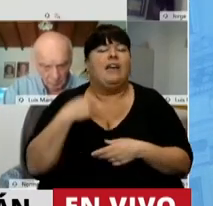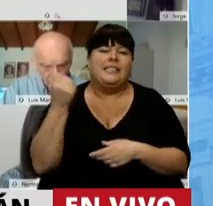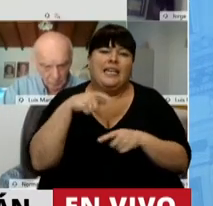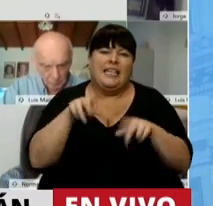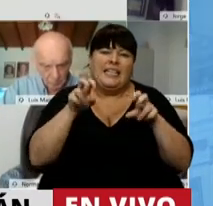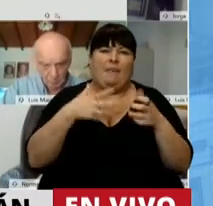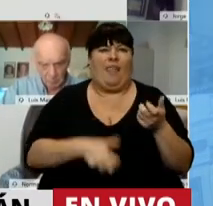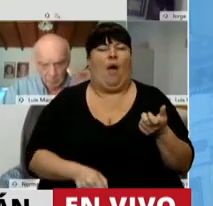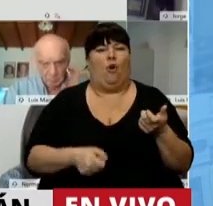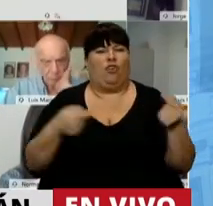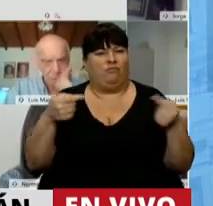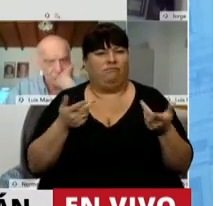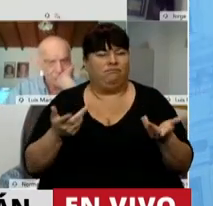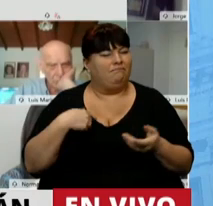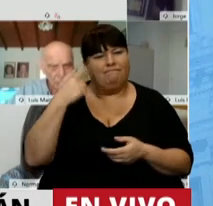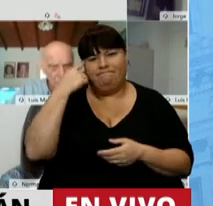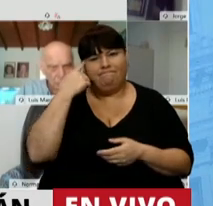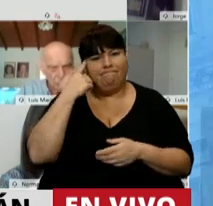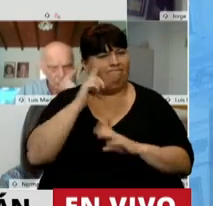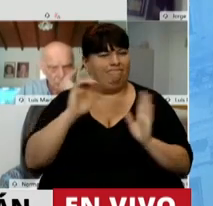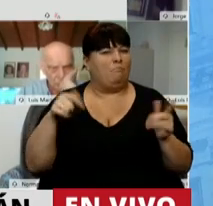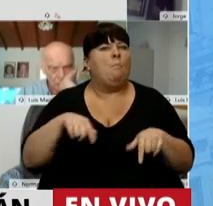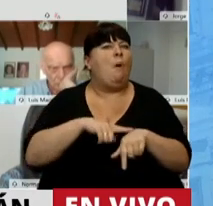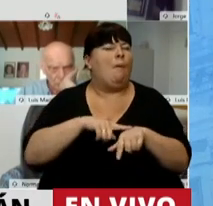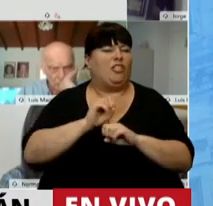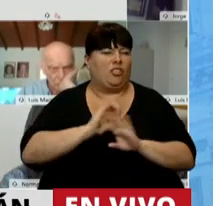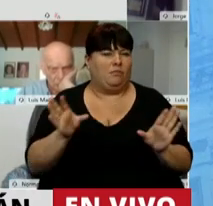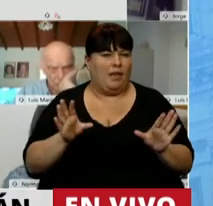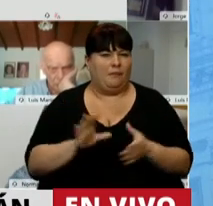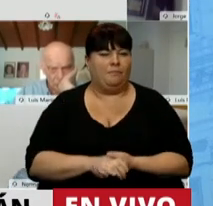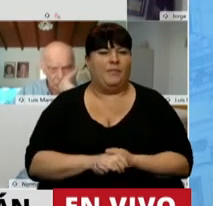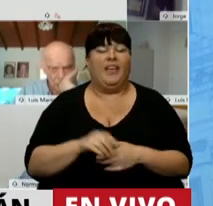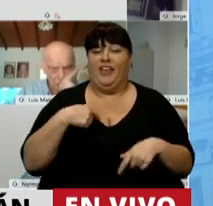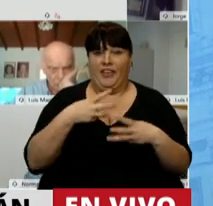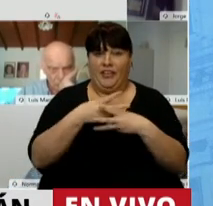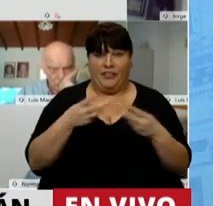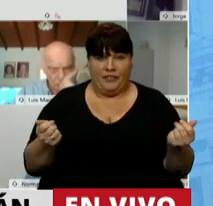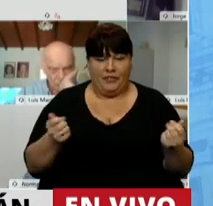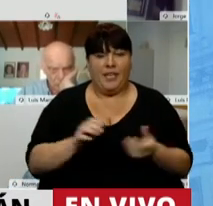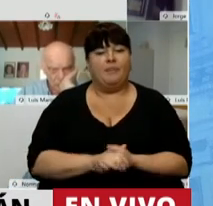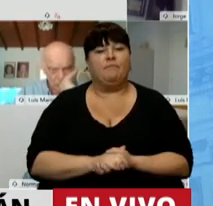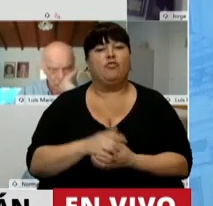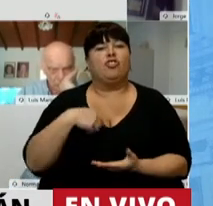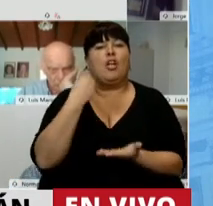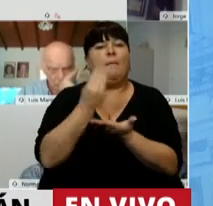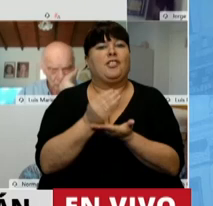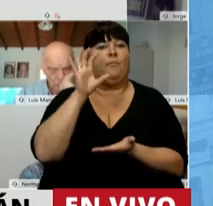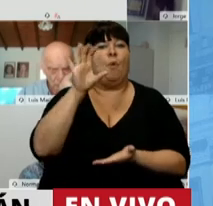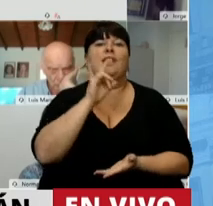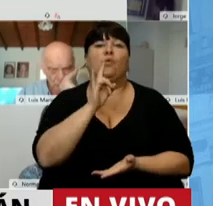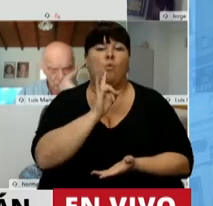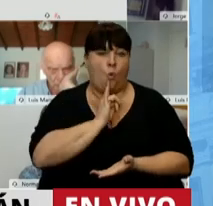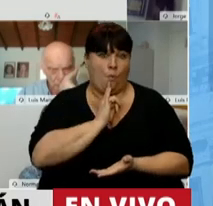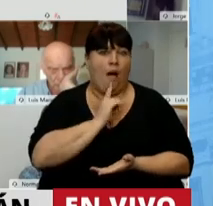tratando el tema del aborto. Me parece absolutamente inoportuno. Y para ir cerrando, presidente, represento a una provincia,